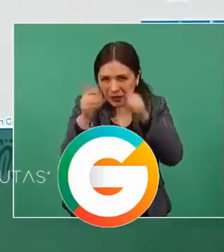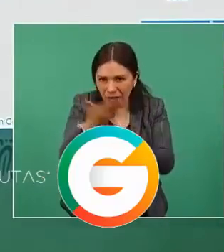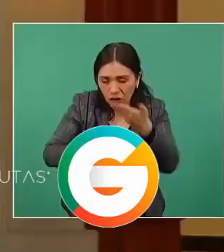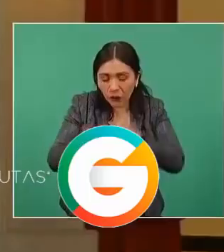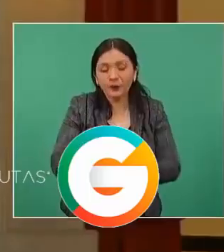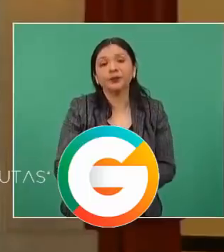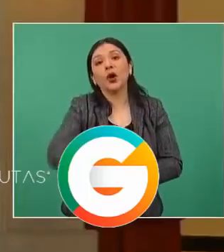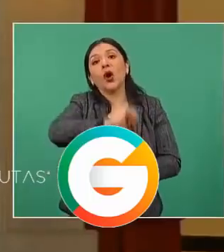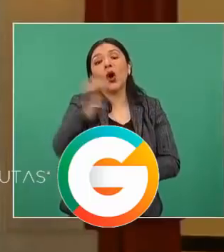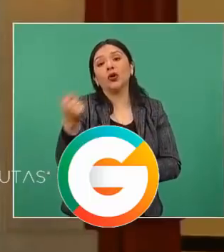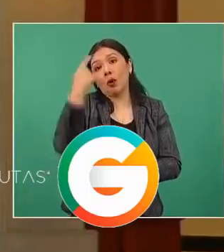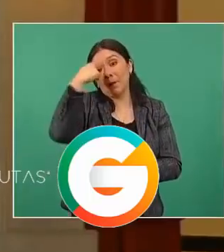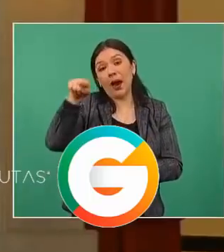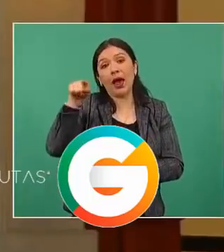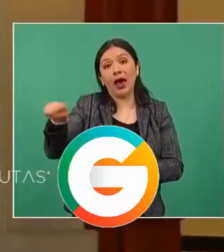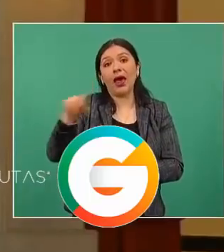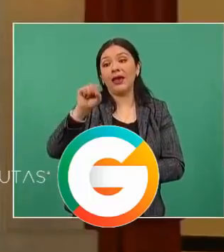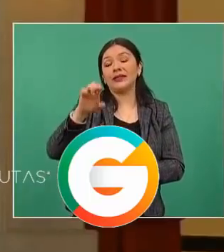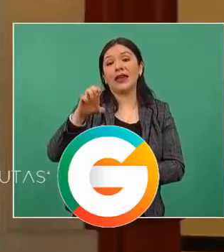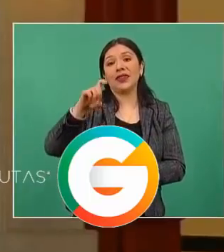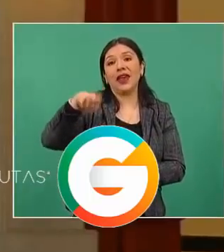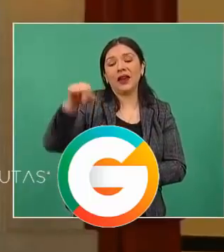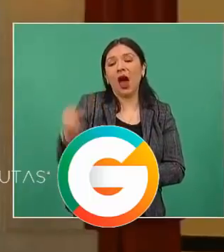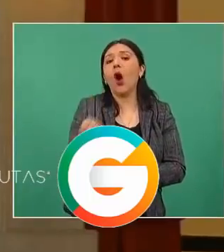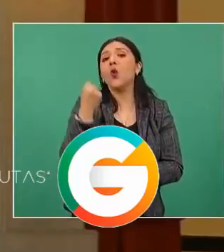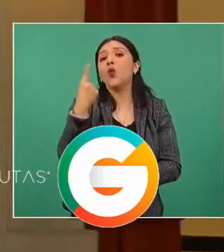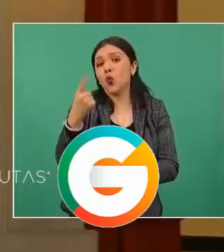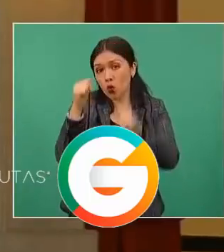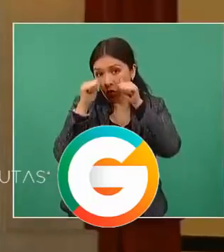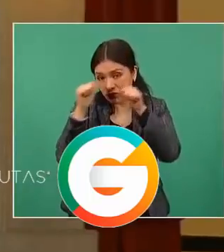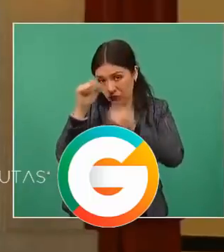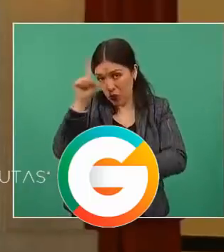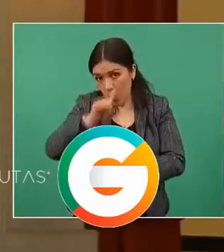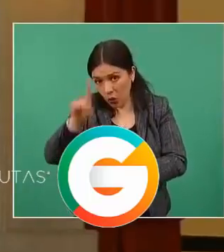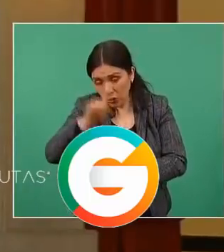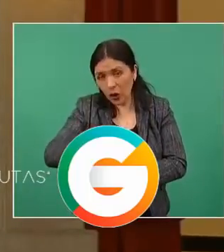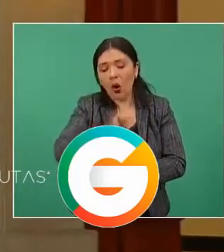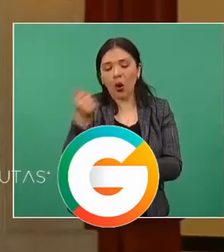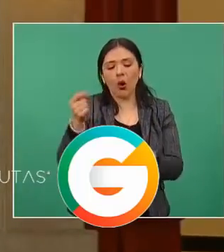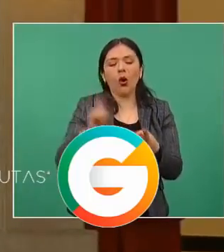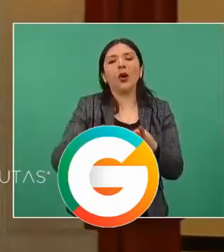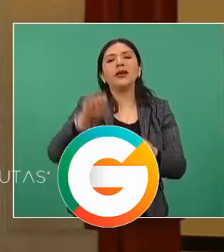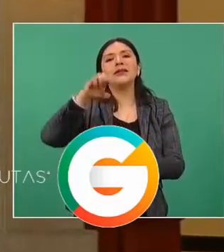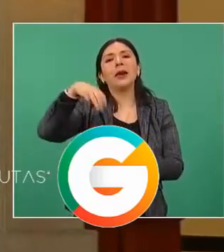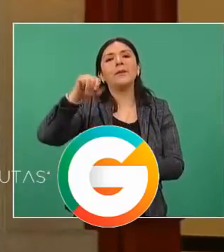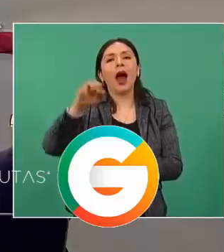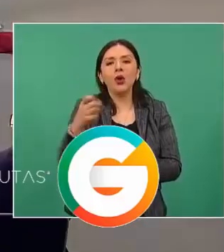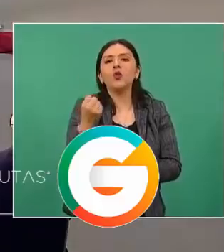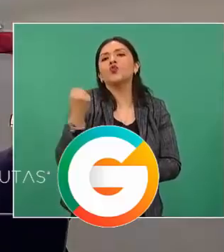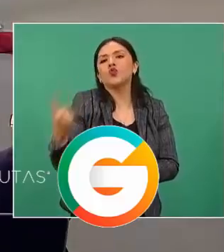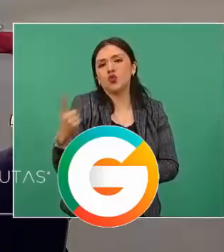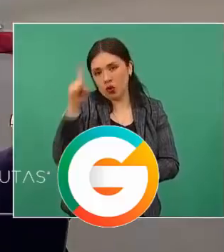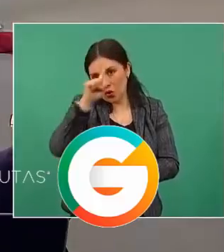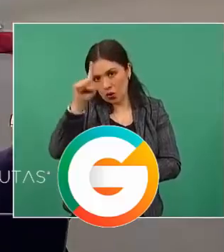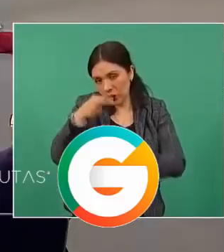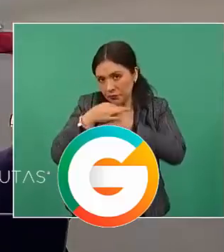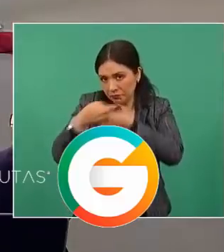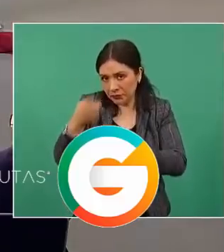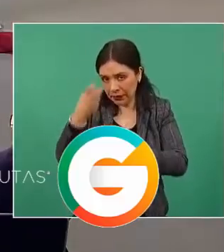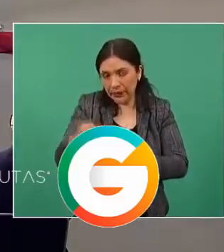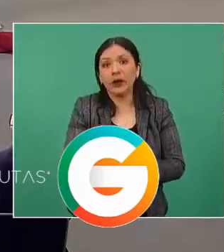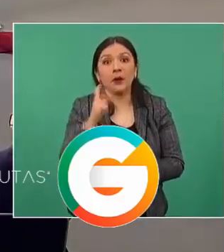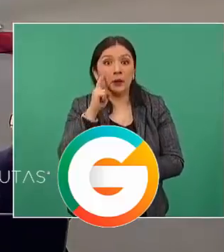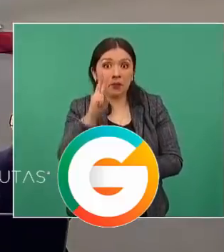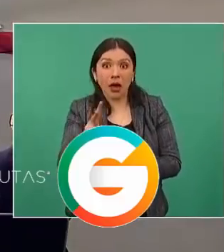solamente a la Secretaría de la Defensa Nacional, una, y a la Secretaría de Marina, una. Entonces, la reducción